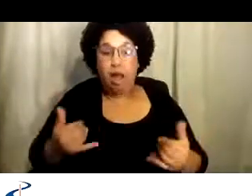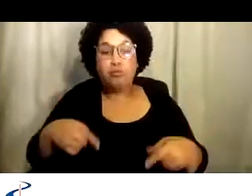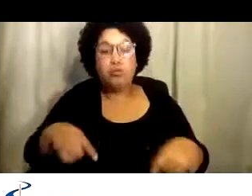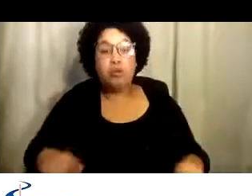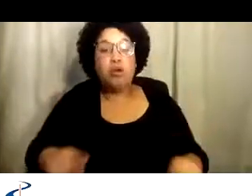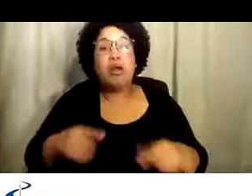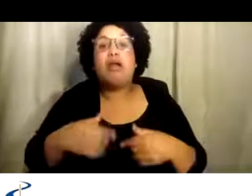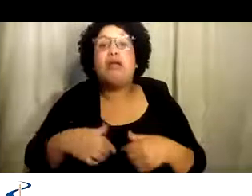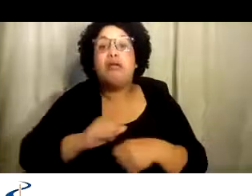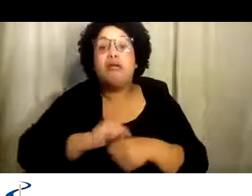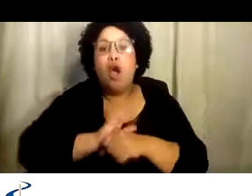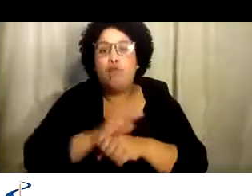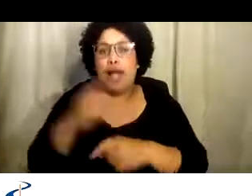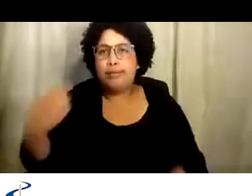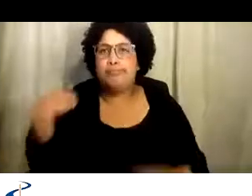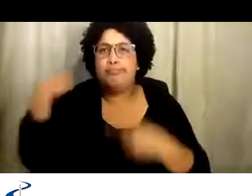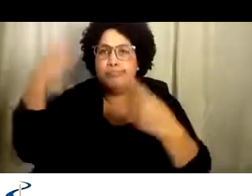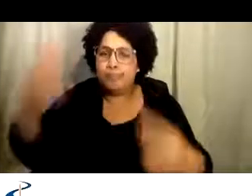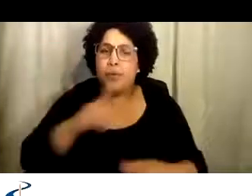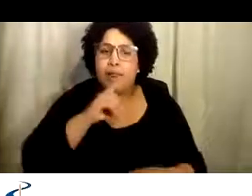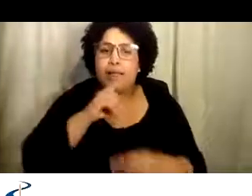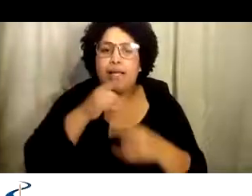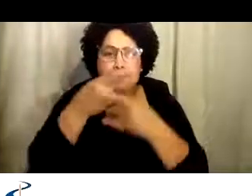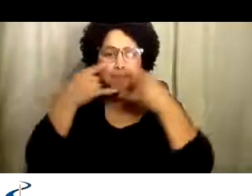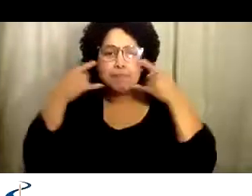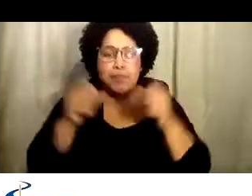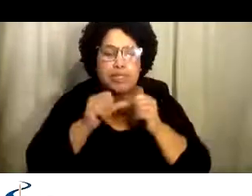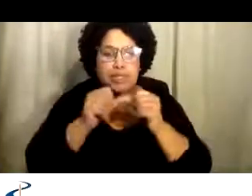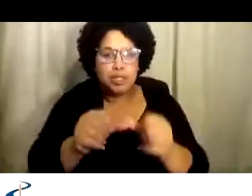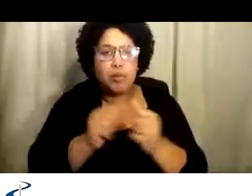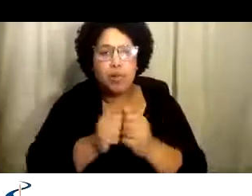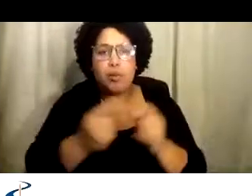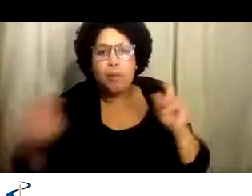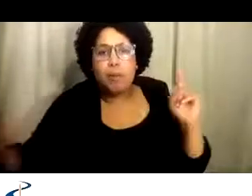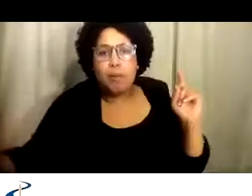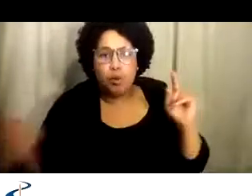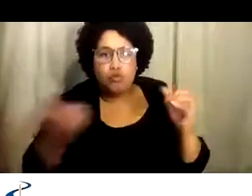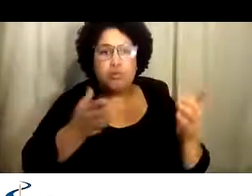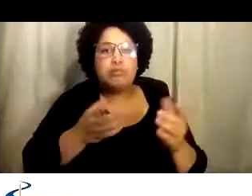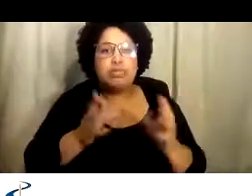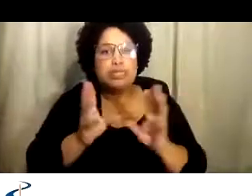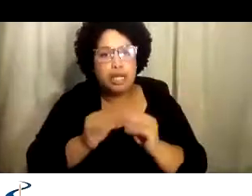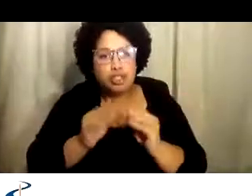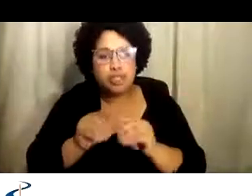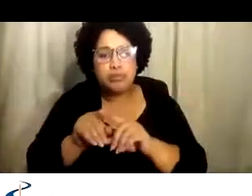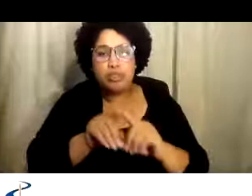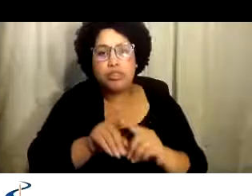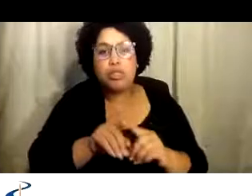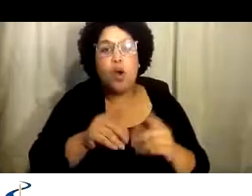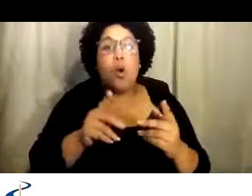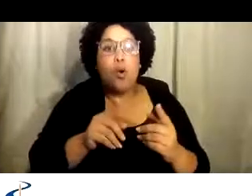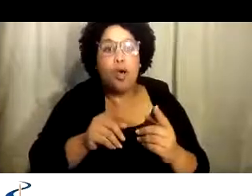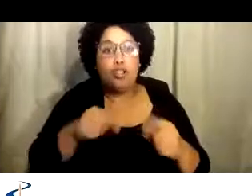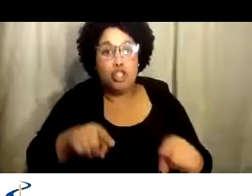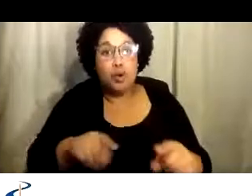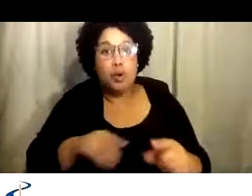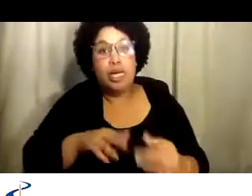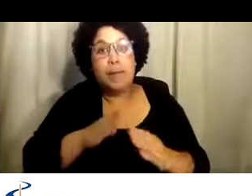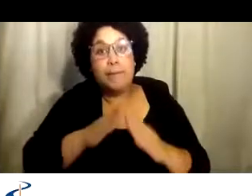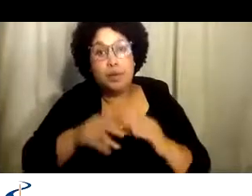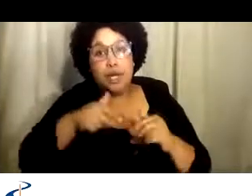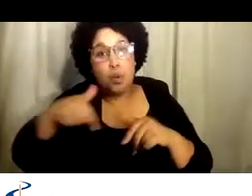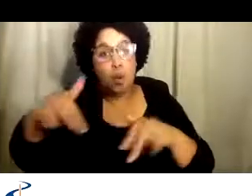misma práctica. Durante la pandemia, hemos practicado el uso de máscara con la gente a quien servimos, aún remotamente e